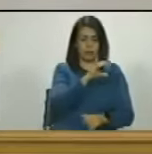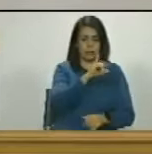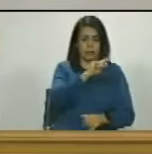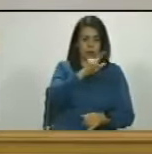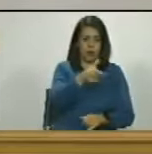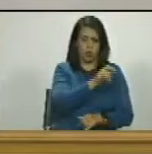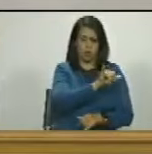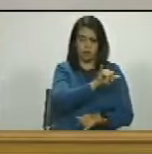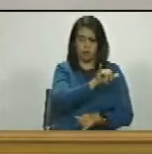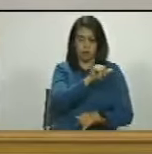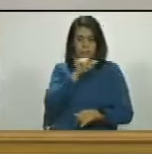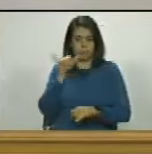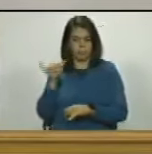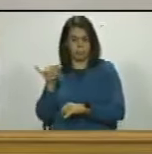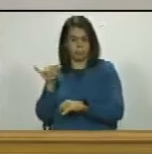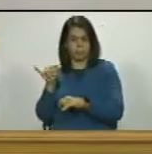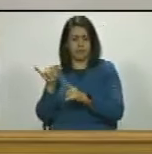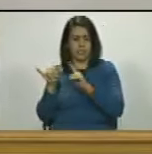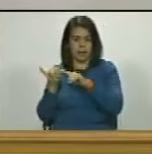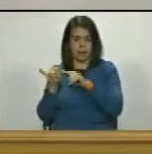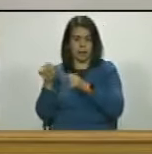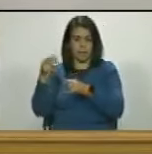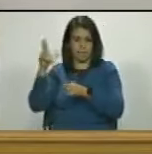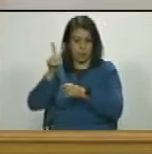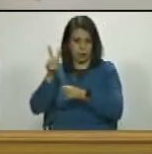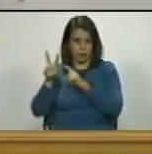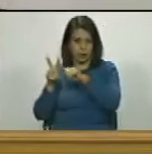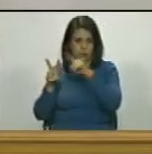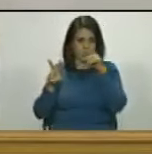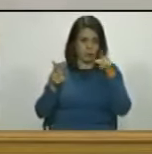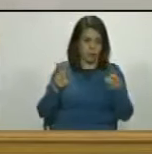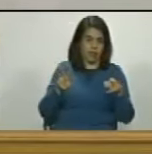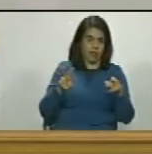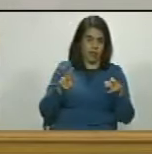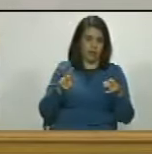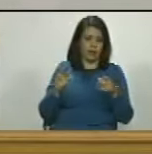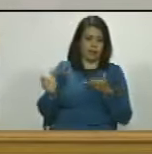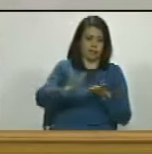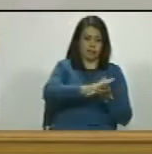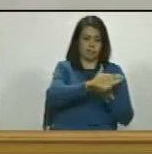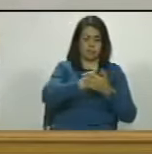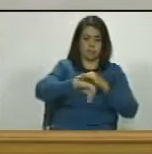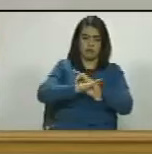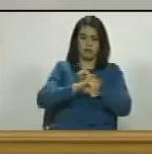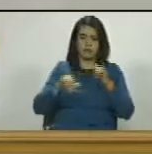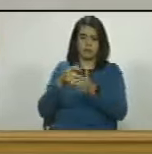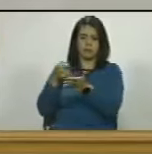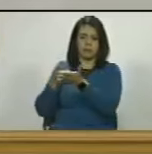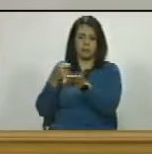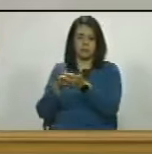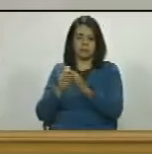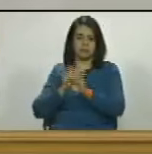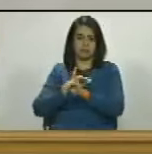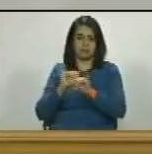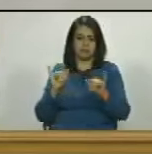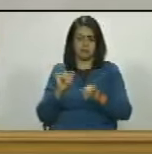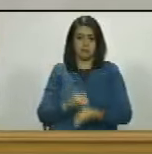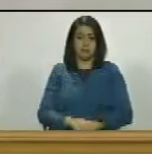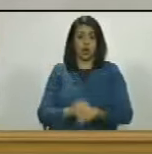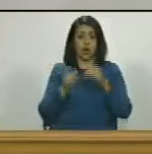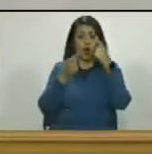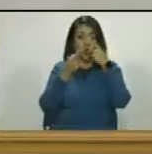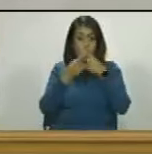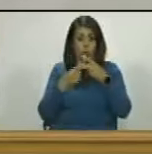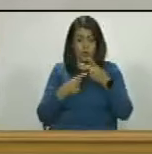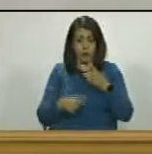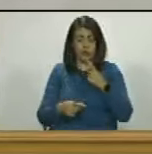entonces perdón Cristalex está demandando a Venezuela entonces Cidgo debe ser liquidada para pagar y otra de